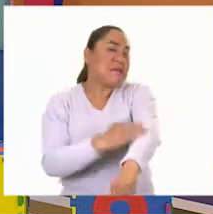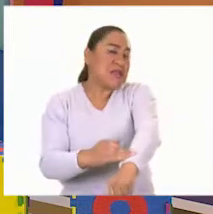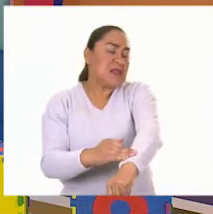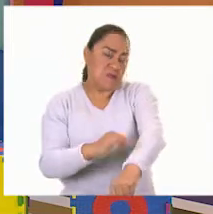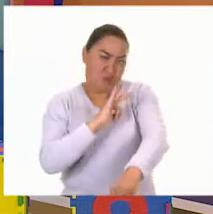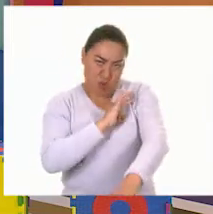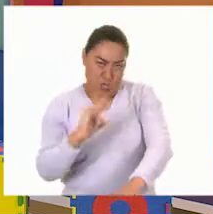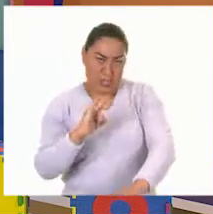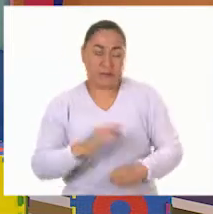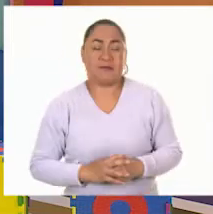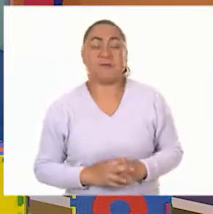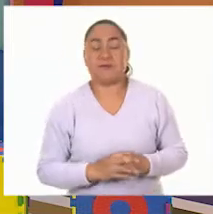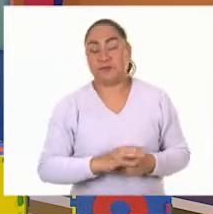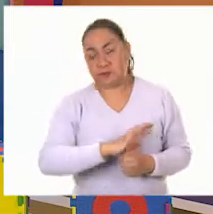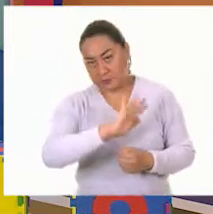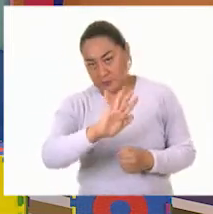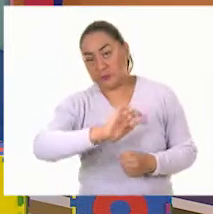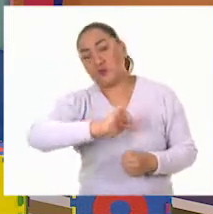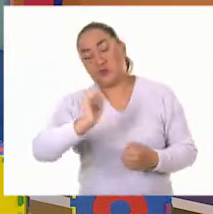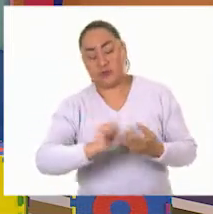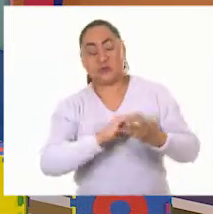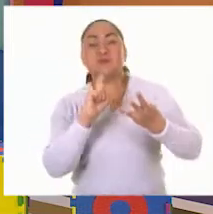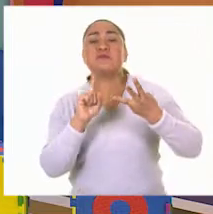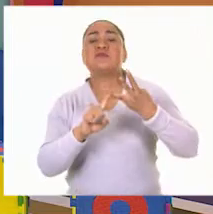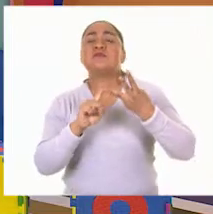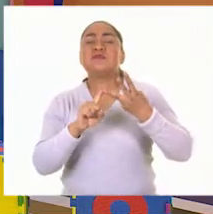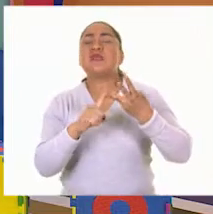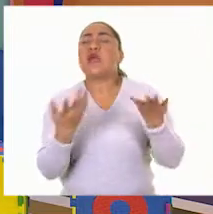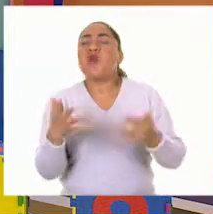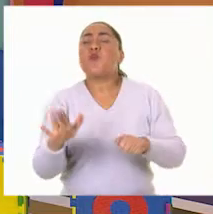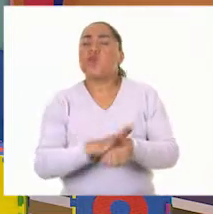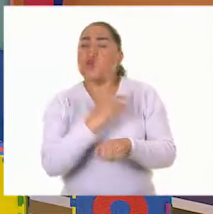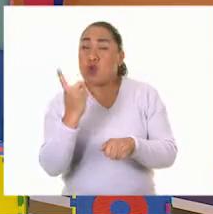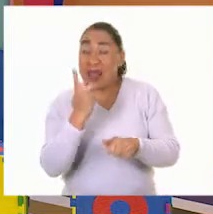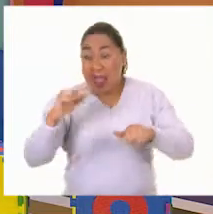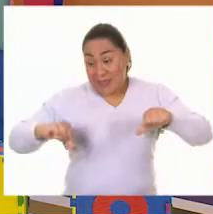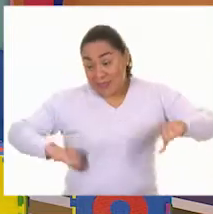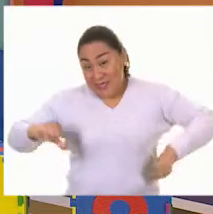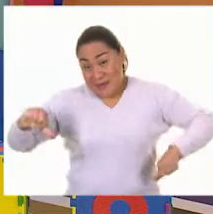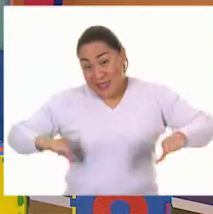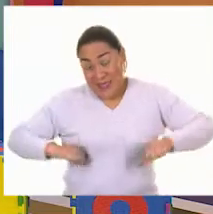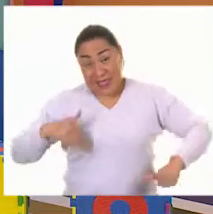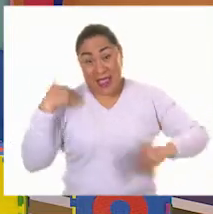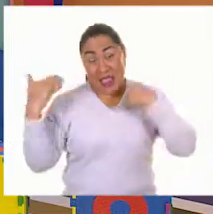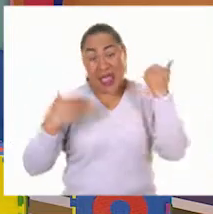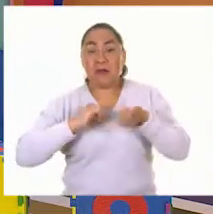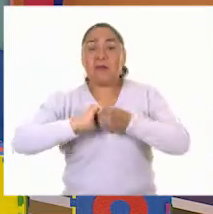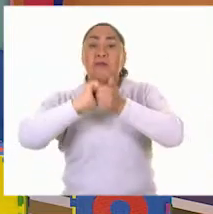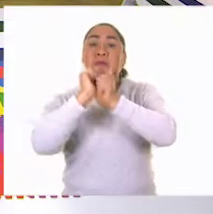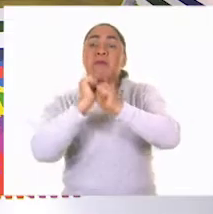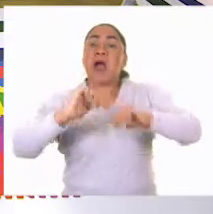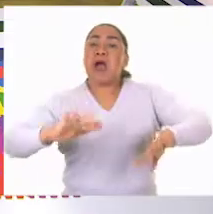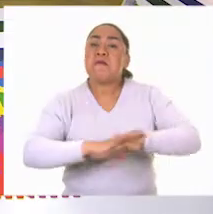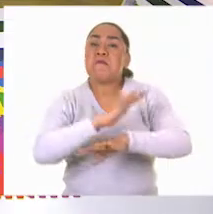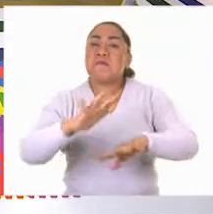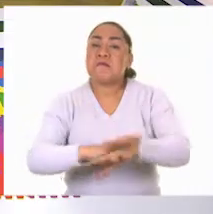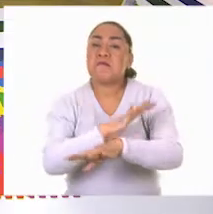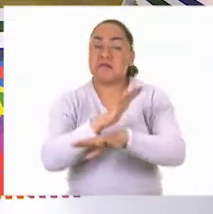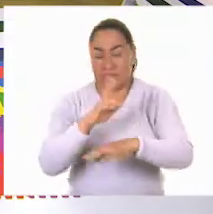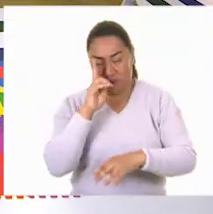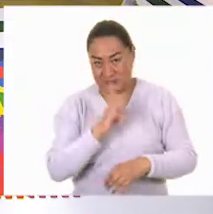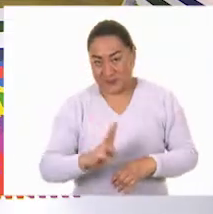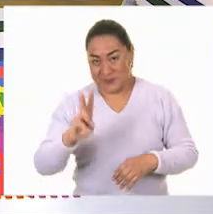Vamos a ver el tercer elemento que hace que una actividad recreativa pueda cambiar con el paso del tiempo. Vamos a verlo, Ori.